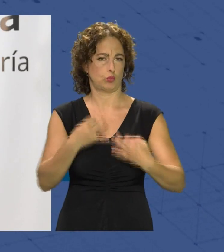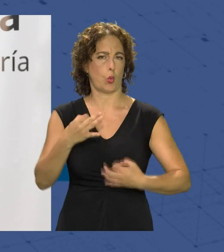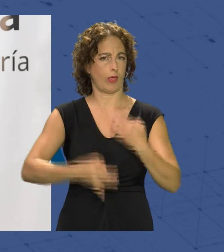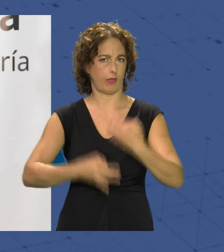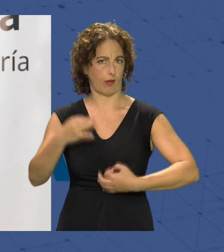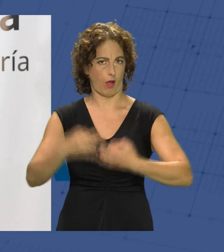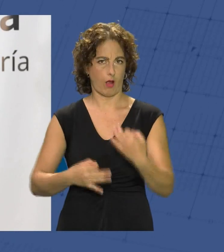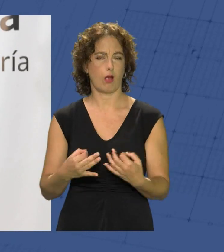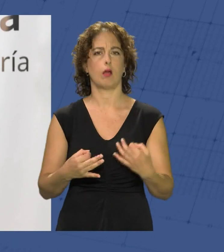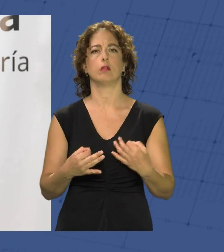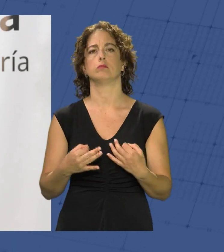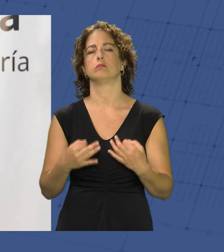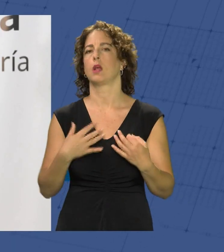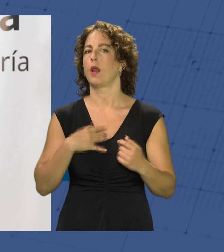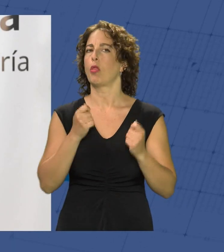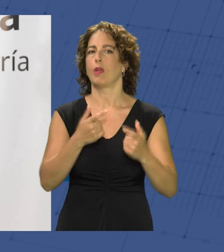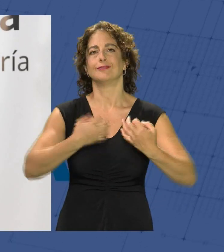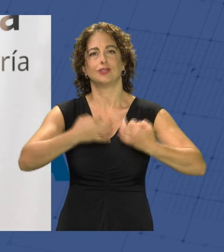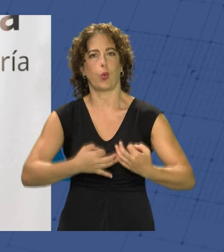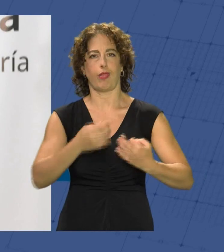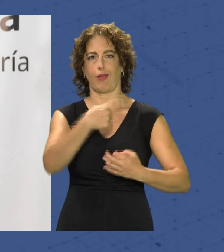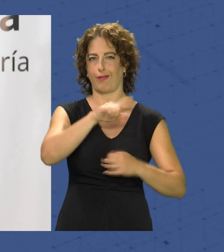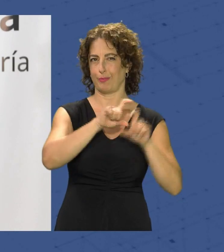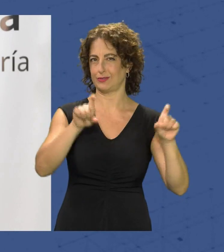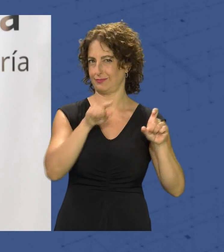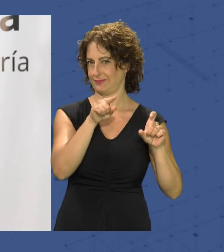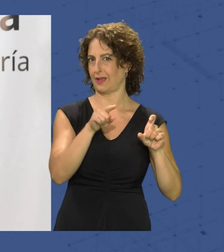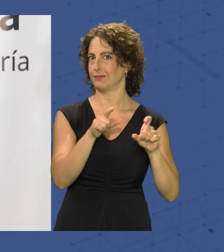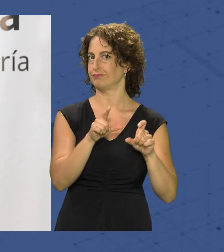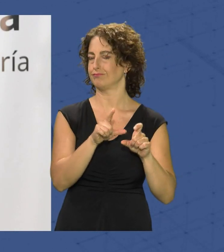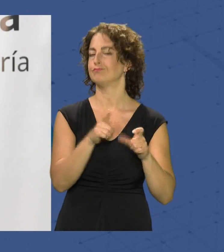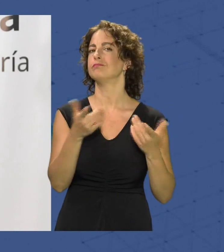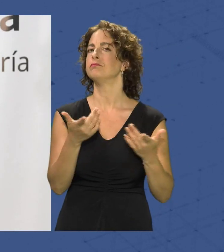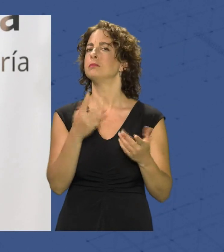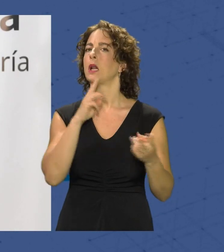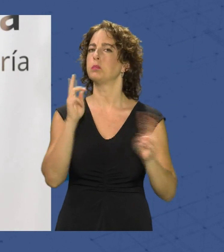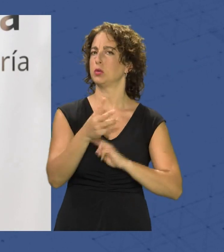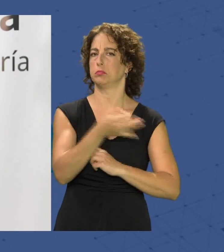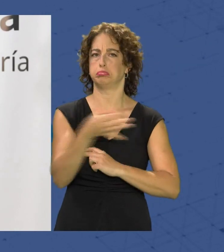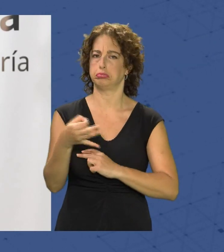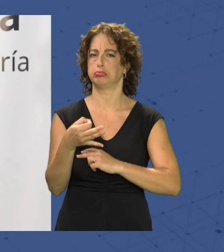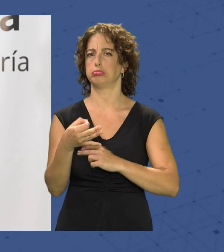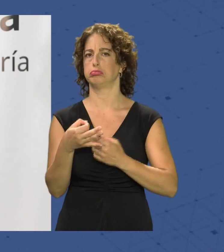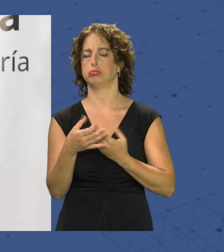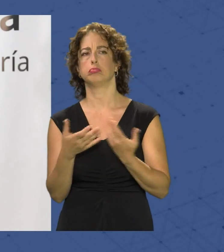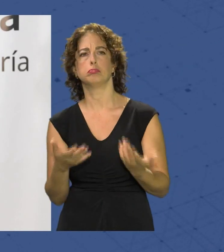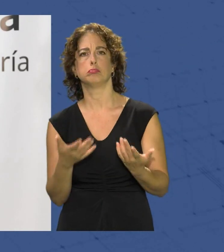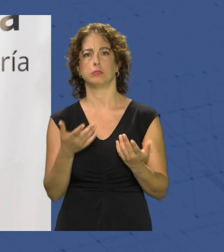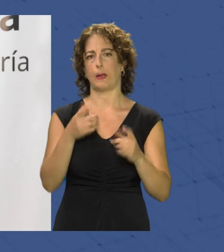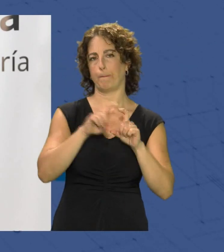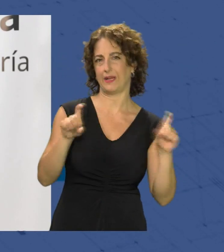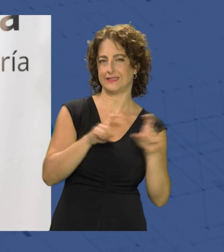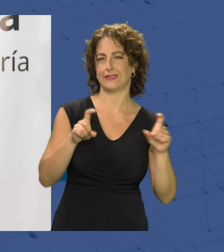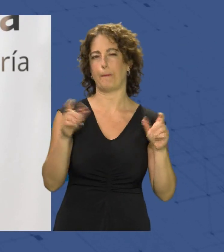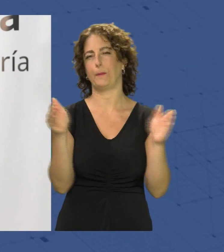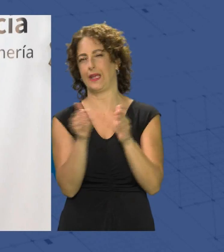que queremos dar sentidumbre al inversor y ofrecer una respuesta ágil y eficaz a las necesidades de los empresarios, de las pymes y también